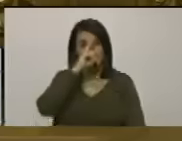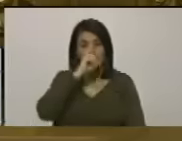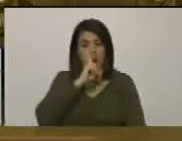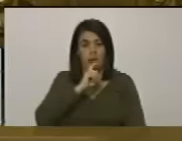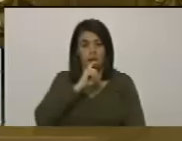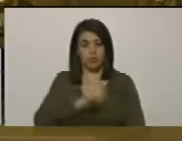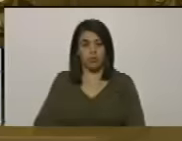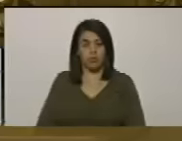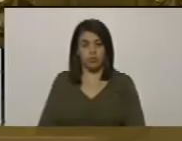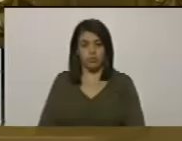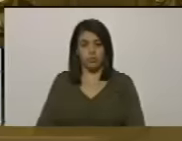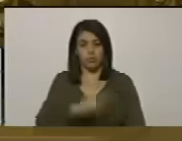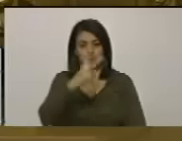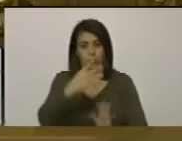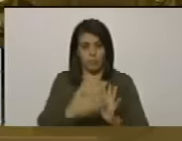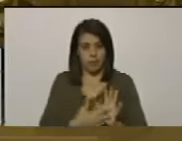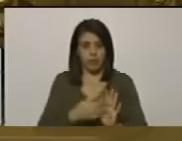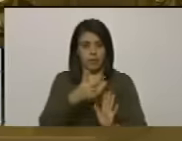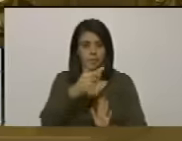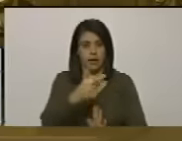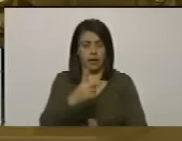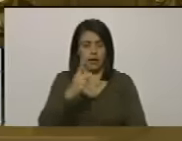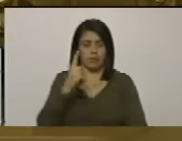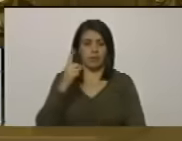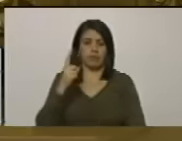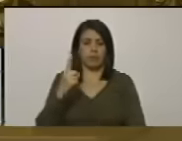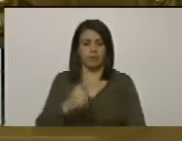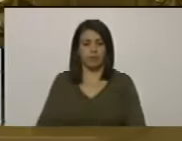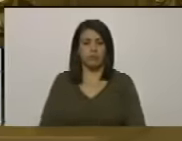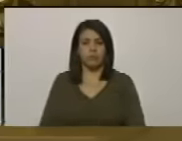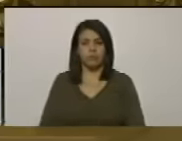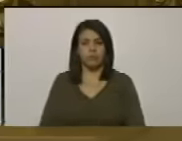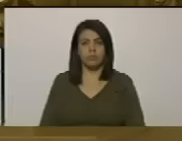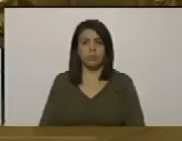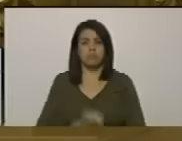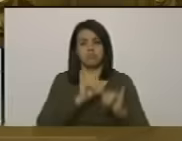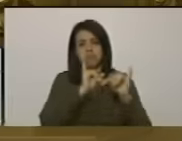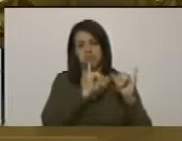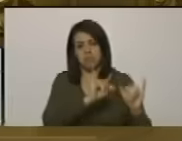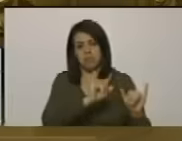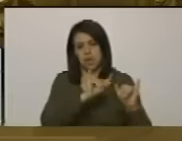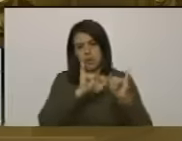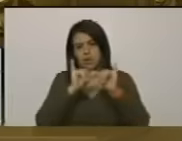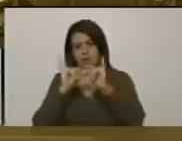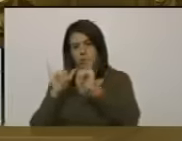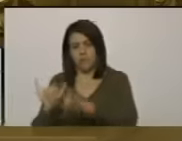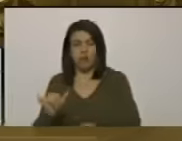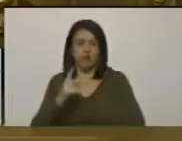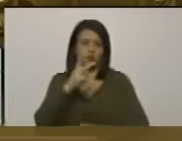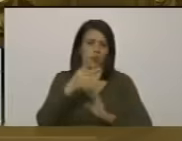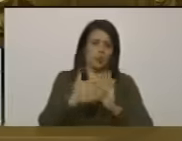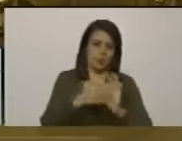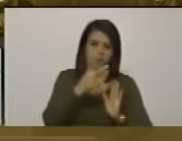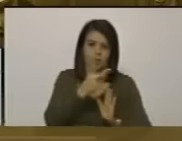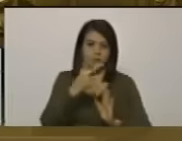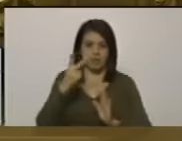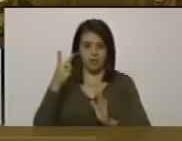2021 ocurrió lo mismo en el 2022